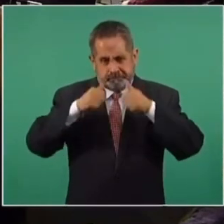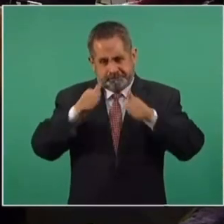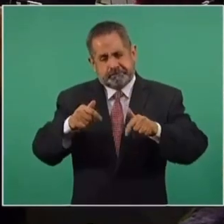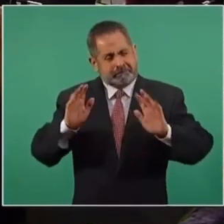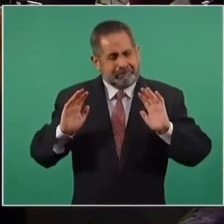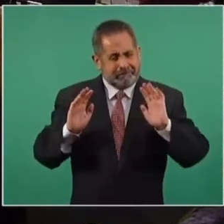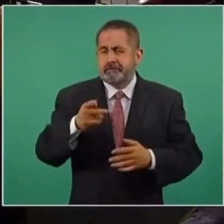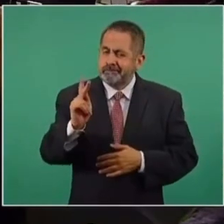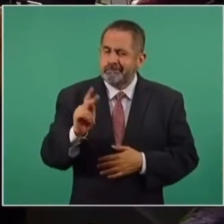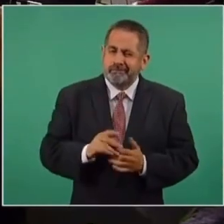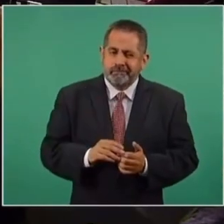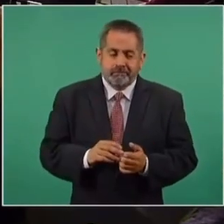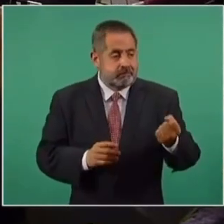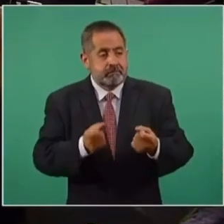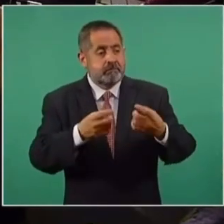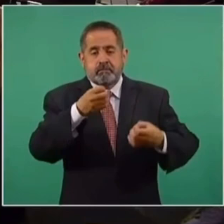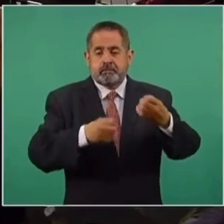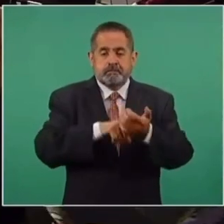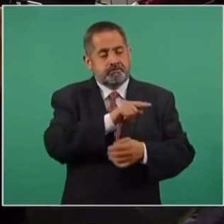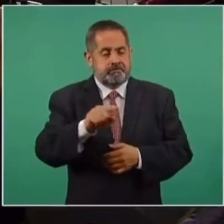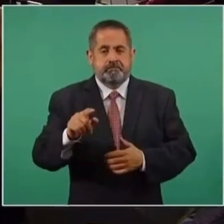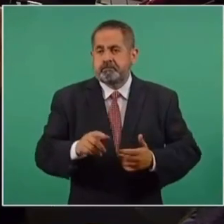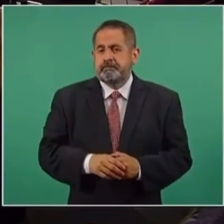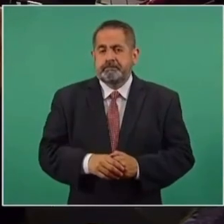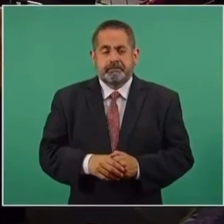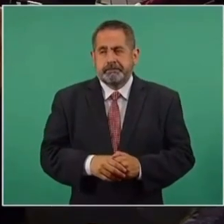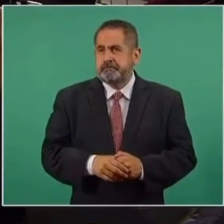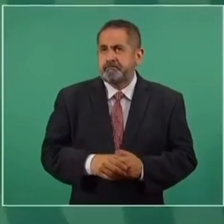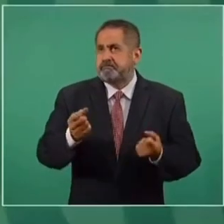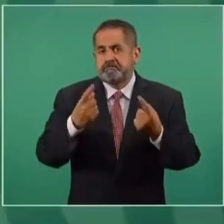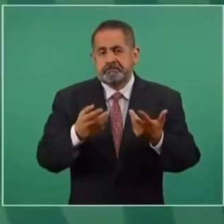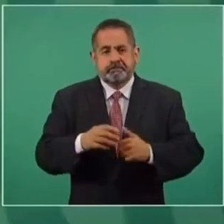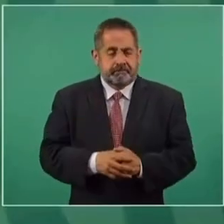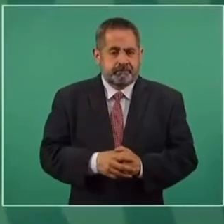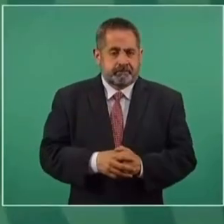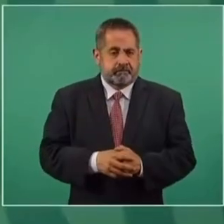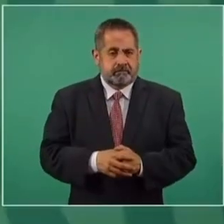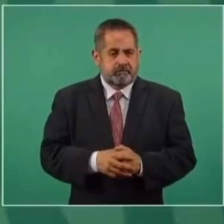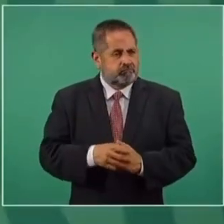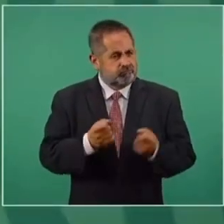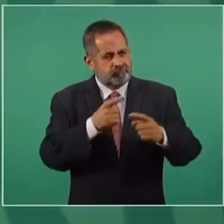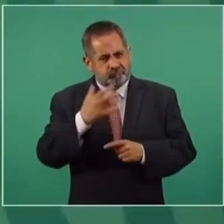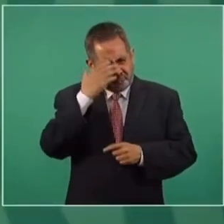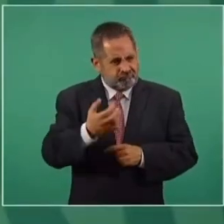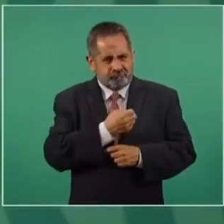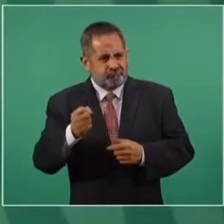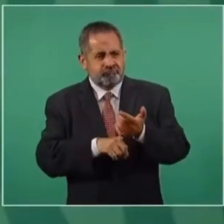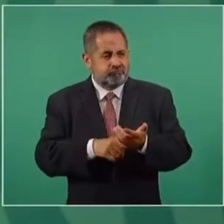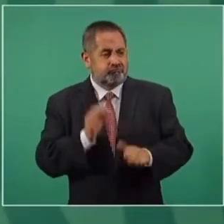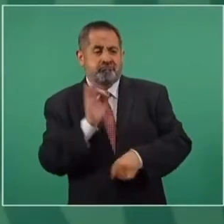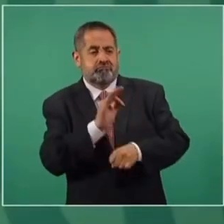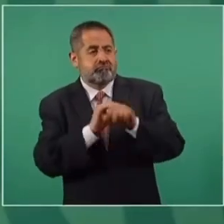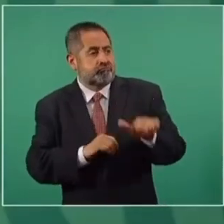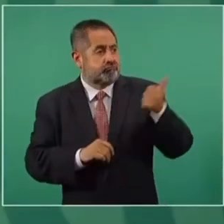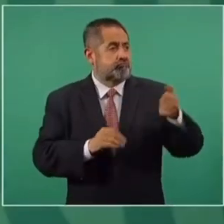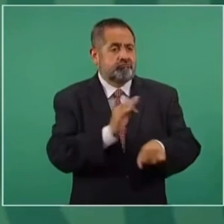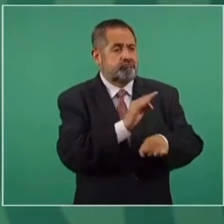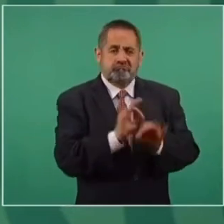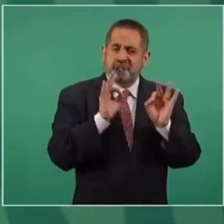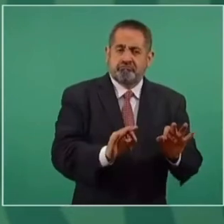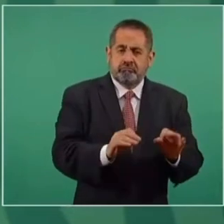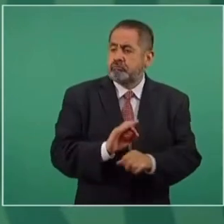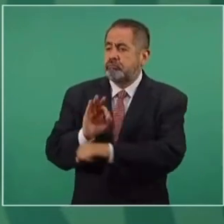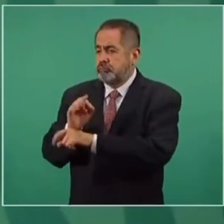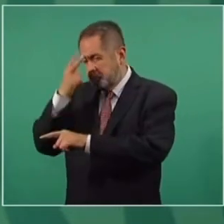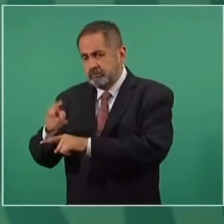ciudadanos, nada más que son muy eficaces los jueces cuando se trata de defender intereses de